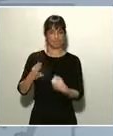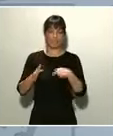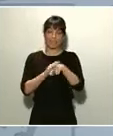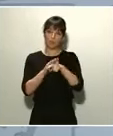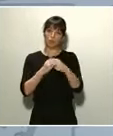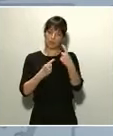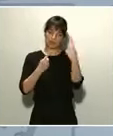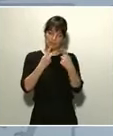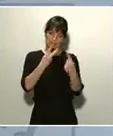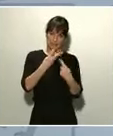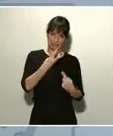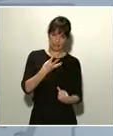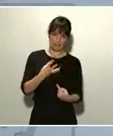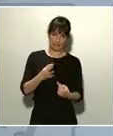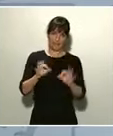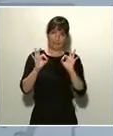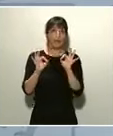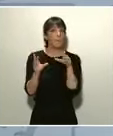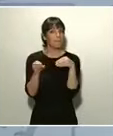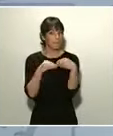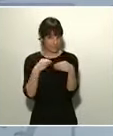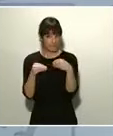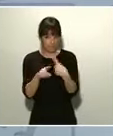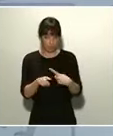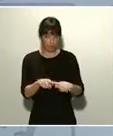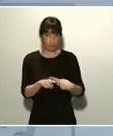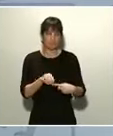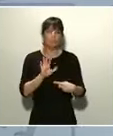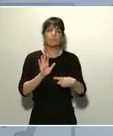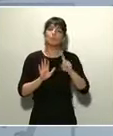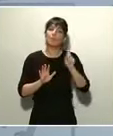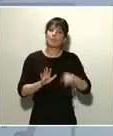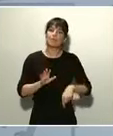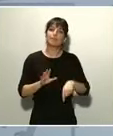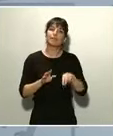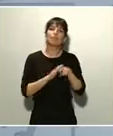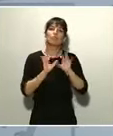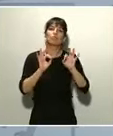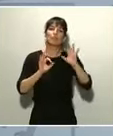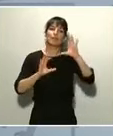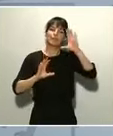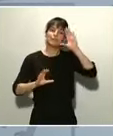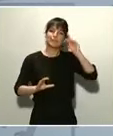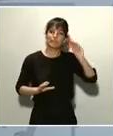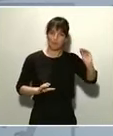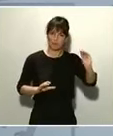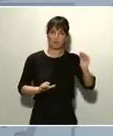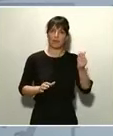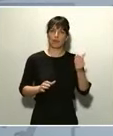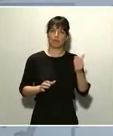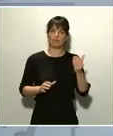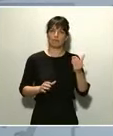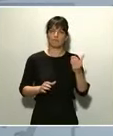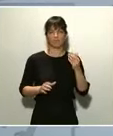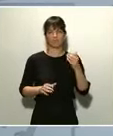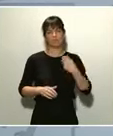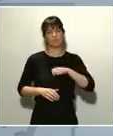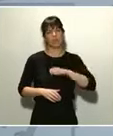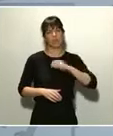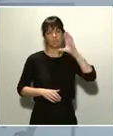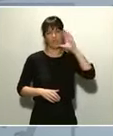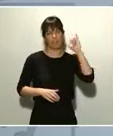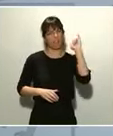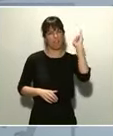material, de bienes, pero también desde el punto de vista de la inteligencia que tenemos y mucha en nuestro país, dotarla de mayores